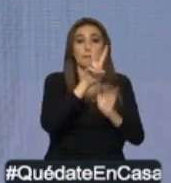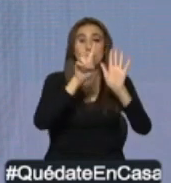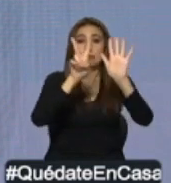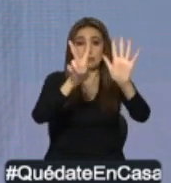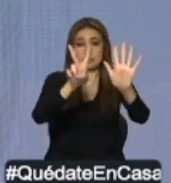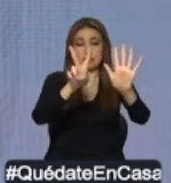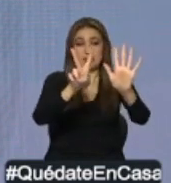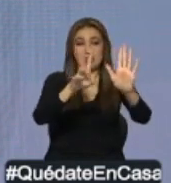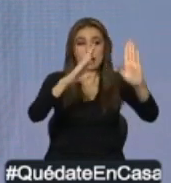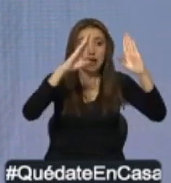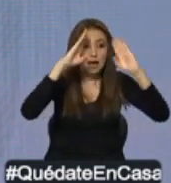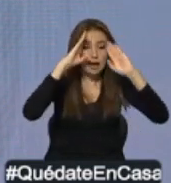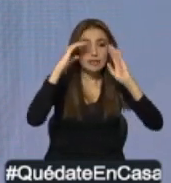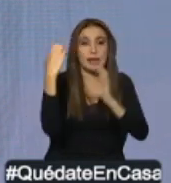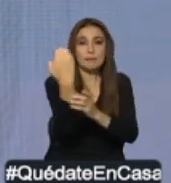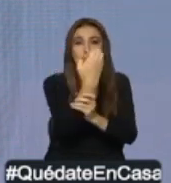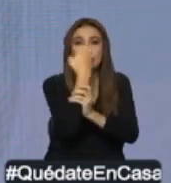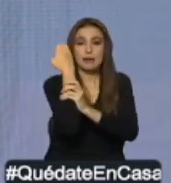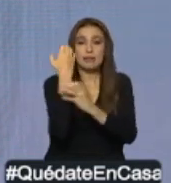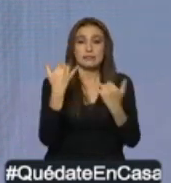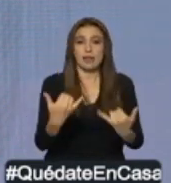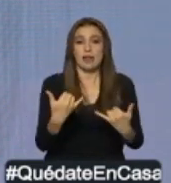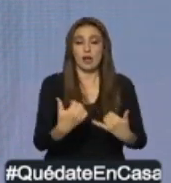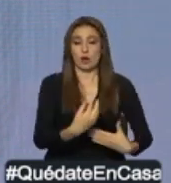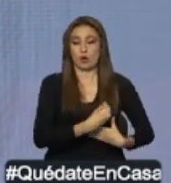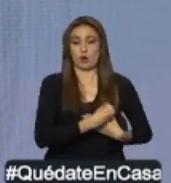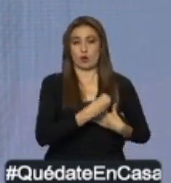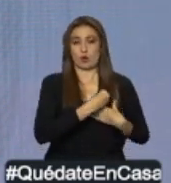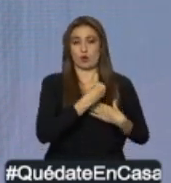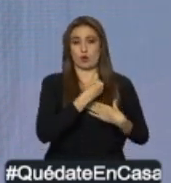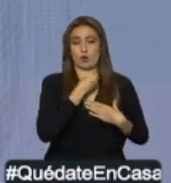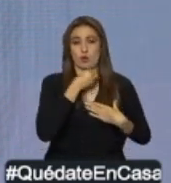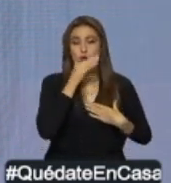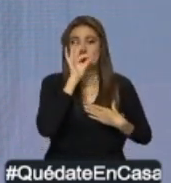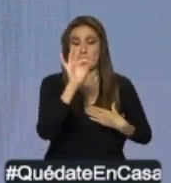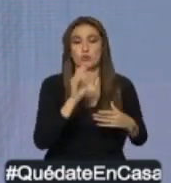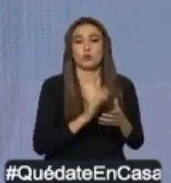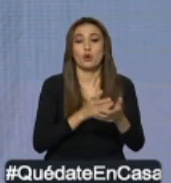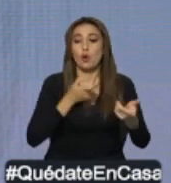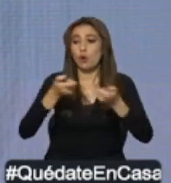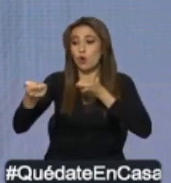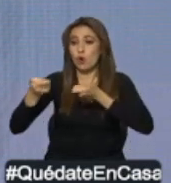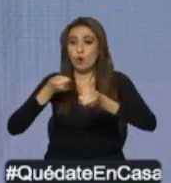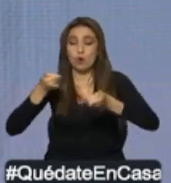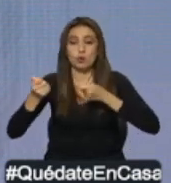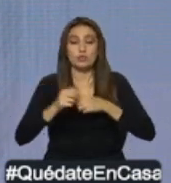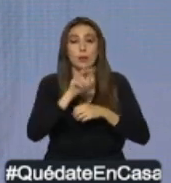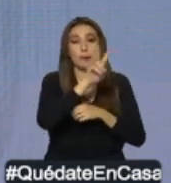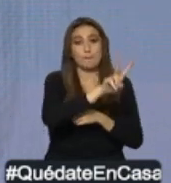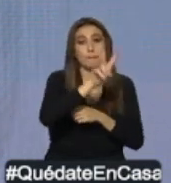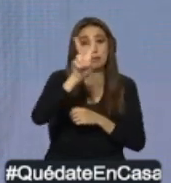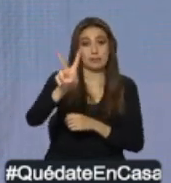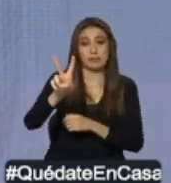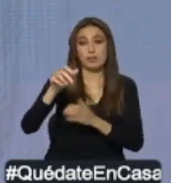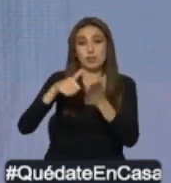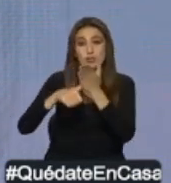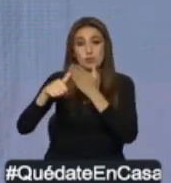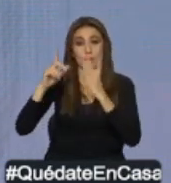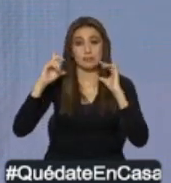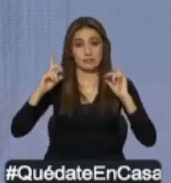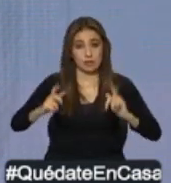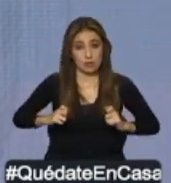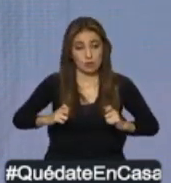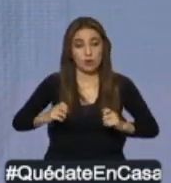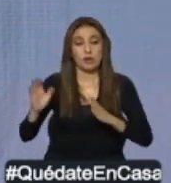centinelas para el control del COVID-19. 22 pertenecen al Ministerio de Salud Pública